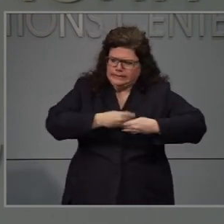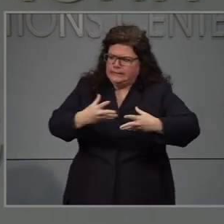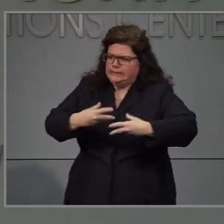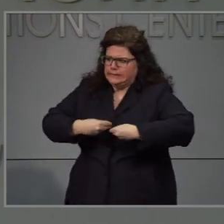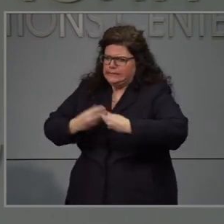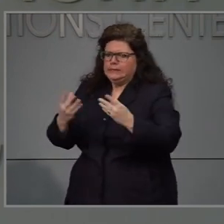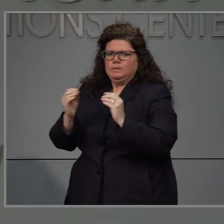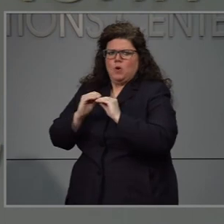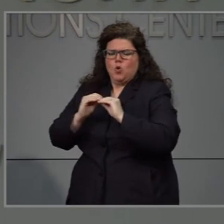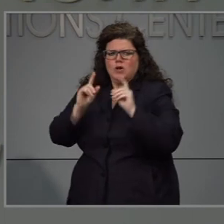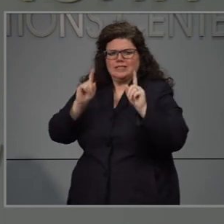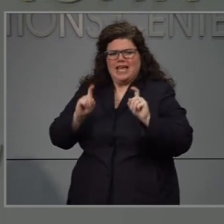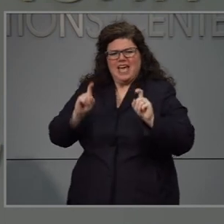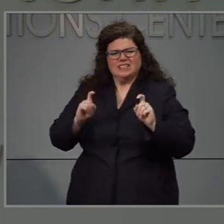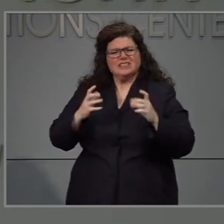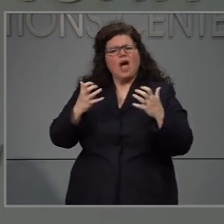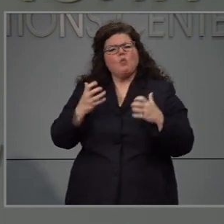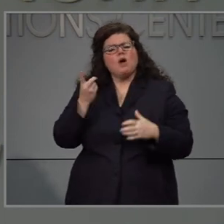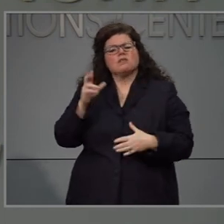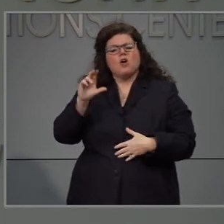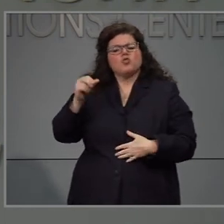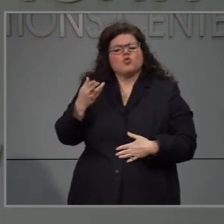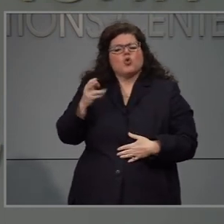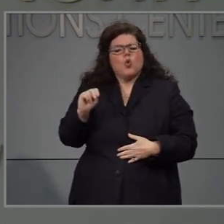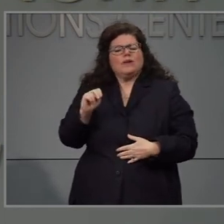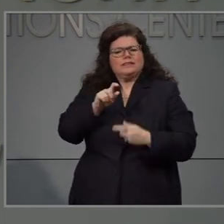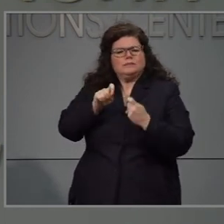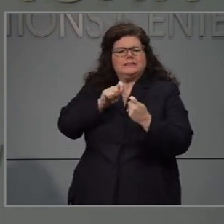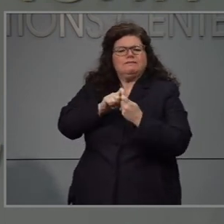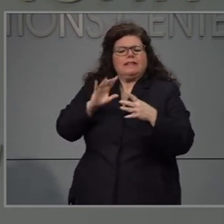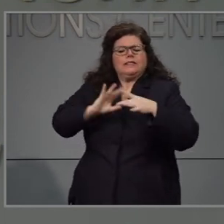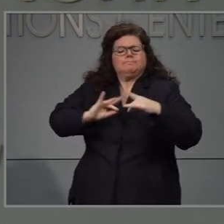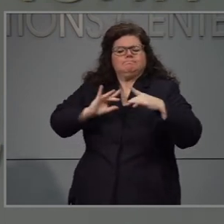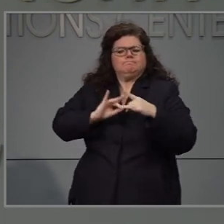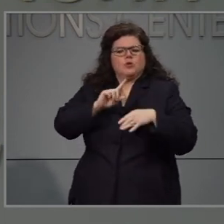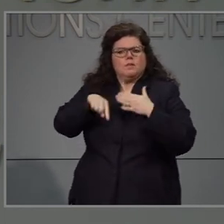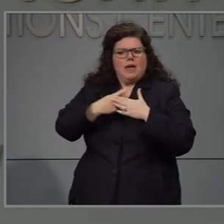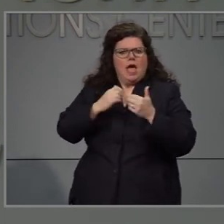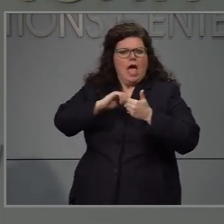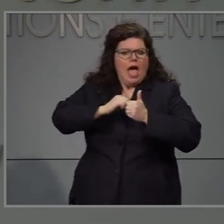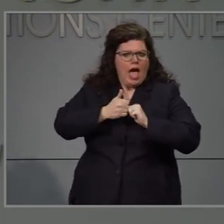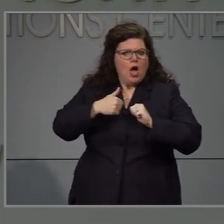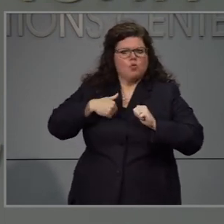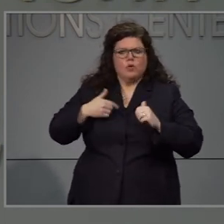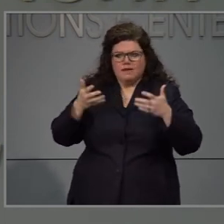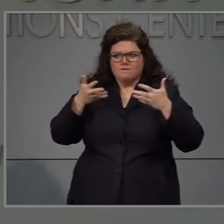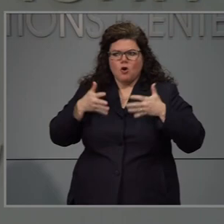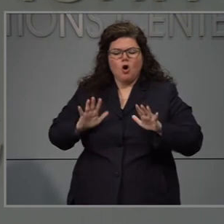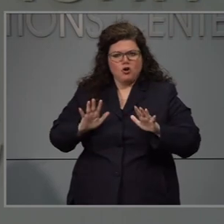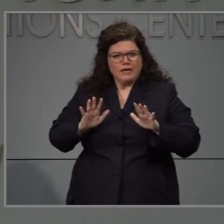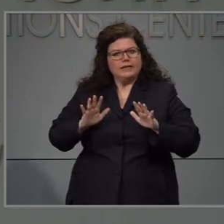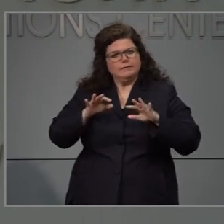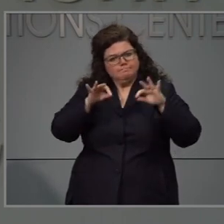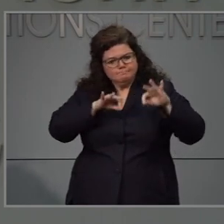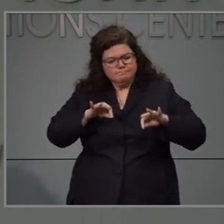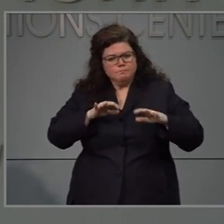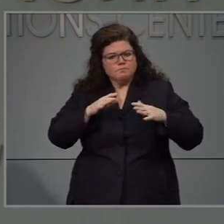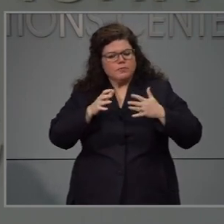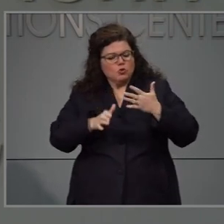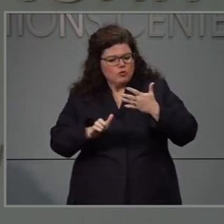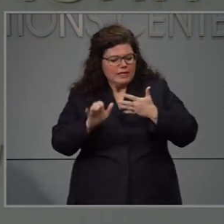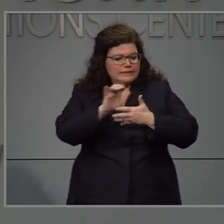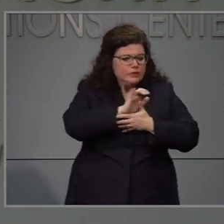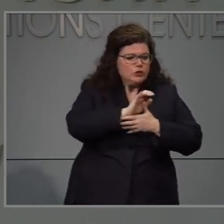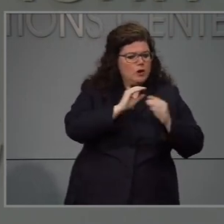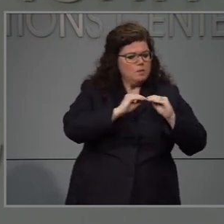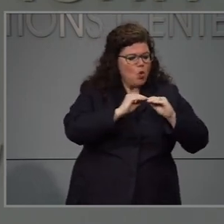el número de pruebas que estamos haciendo. Quisiera que la doctora Cohen hable específicamente acerca de cómo hemos ampliado el criterio